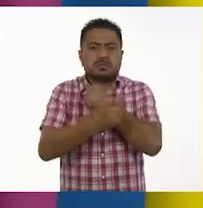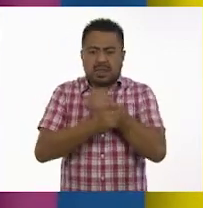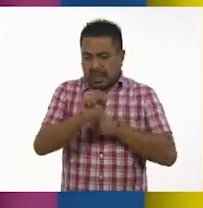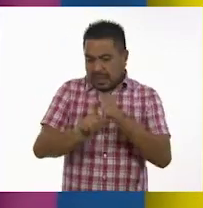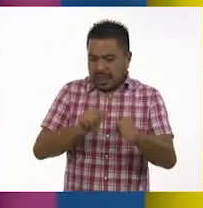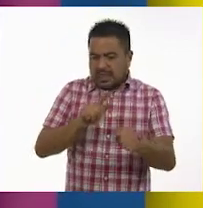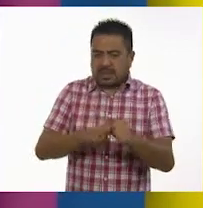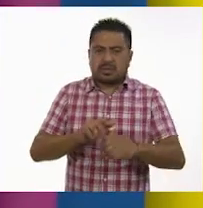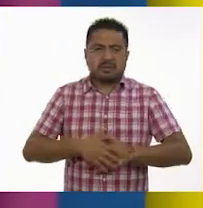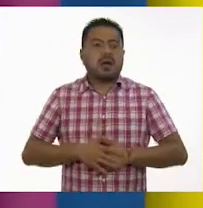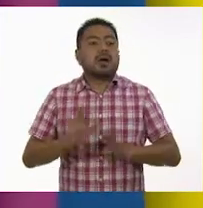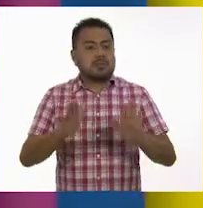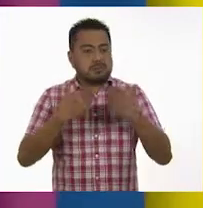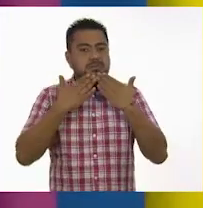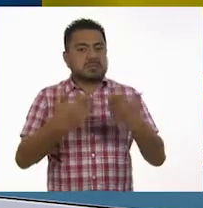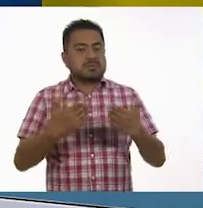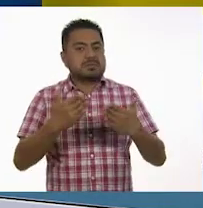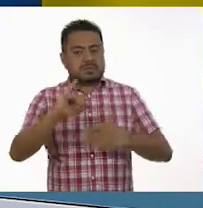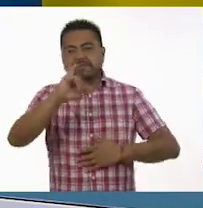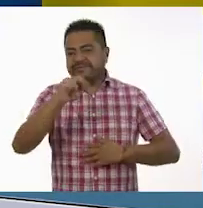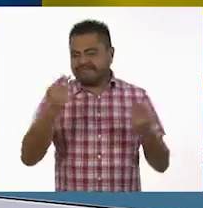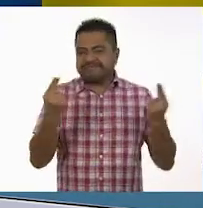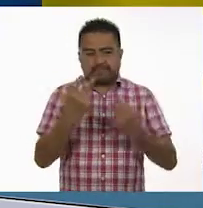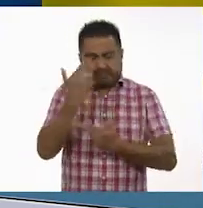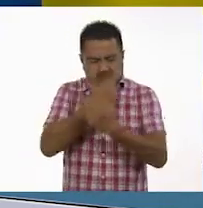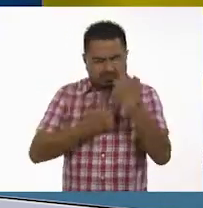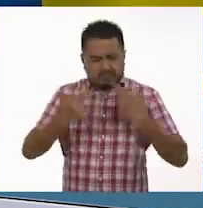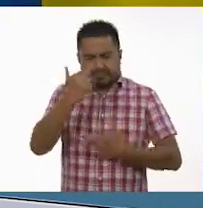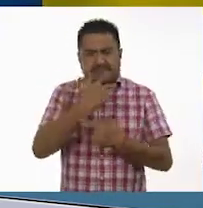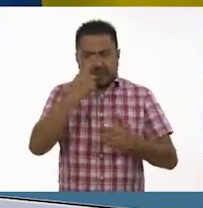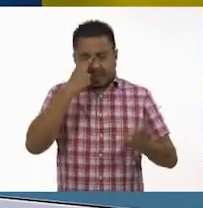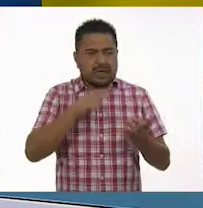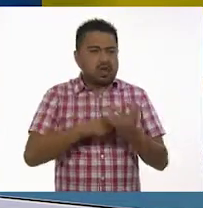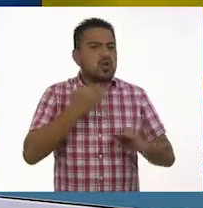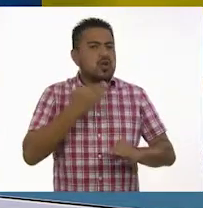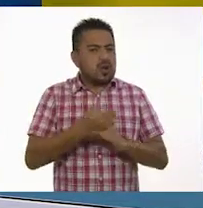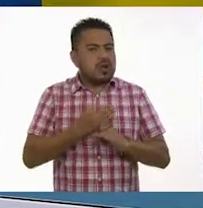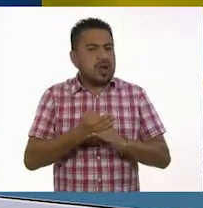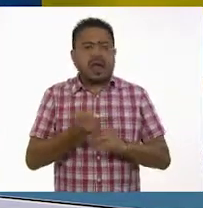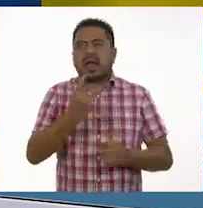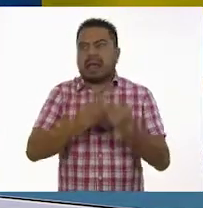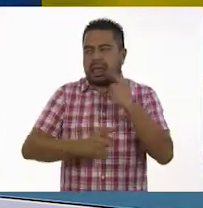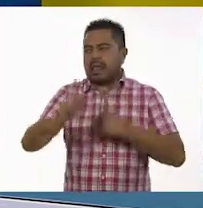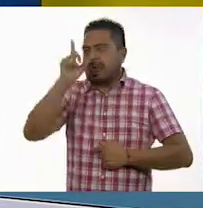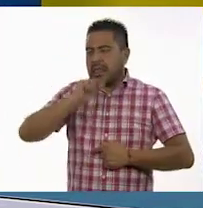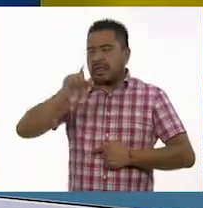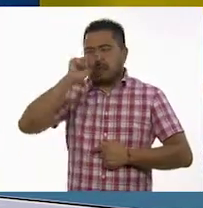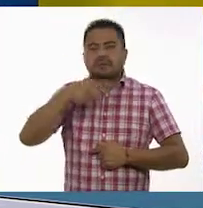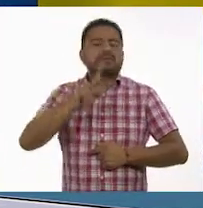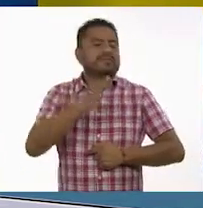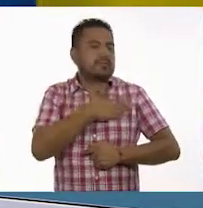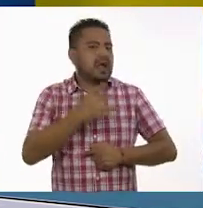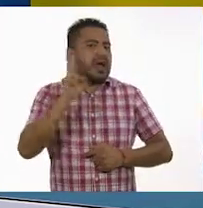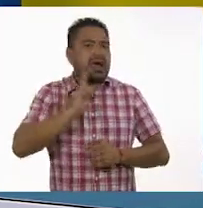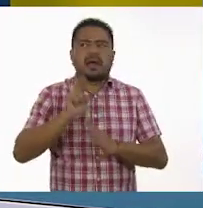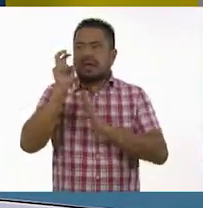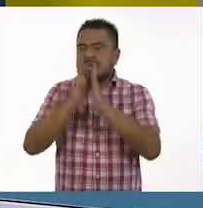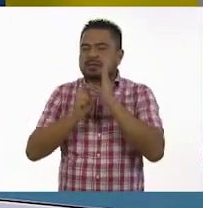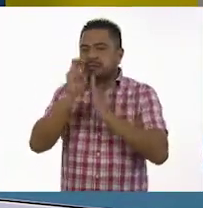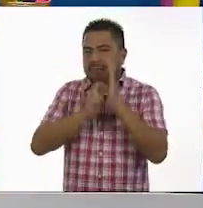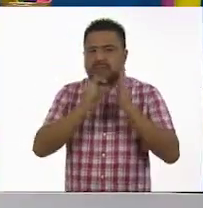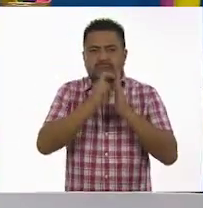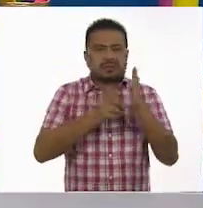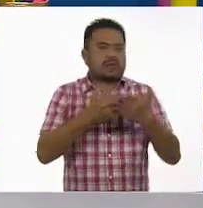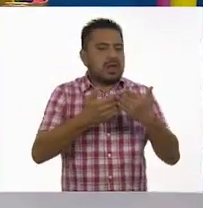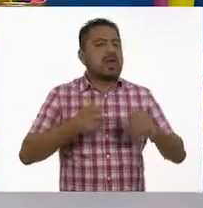de los animales. Muy bien, pues sí, vamos a ir a revisar. Creo que fallamos en algunos. Pero bueno, vamos a corregir y vamos a